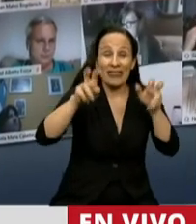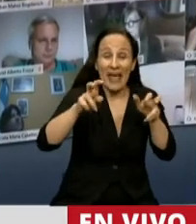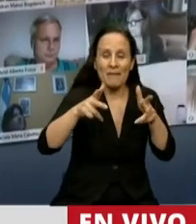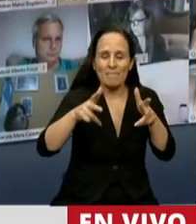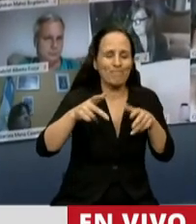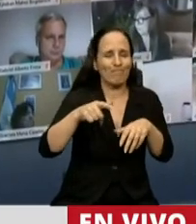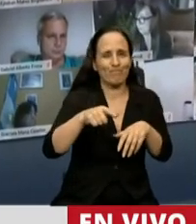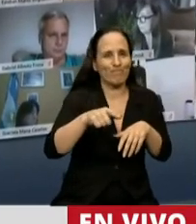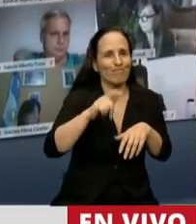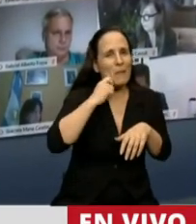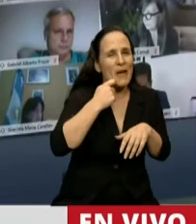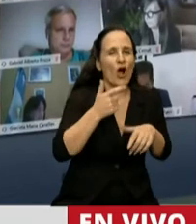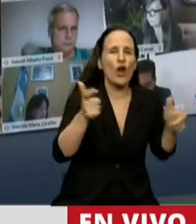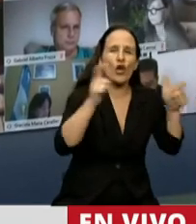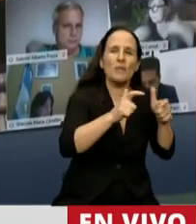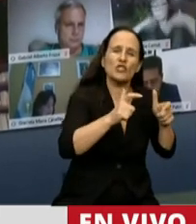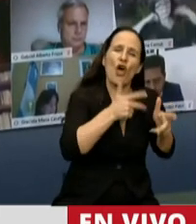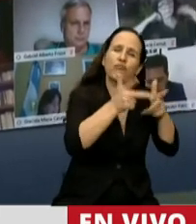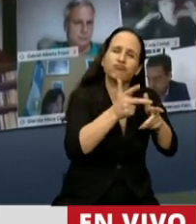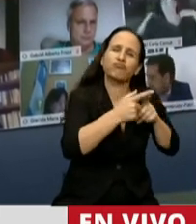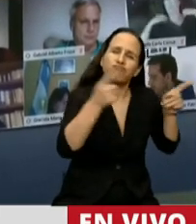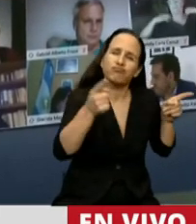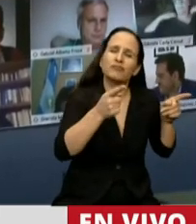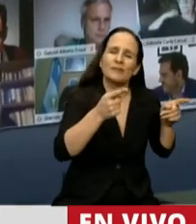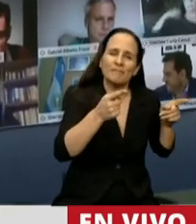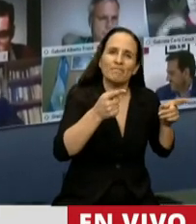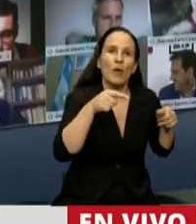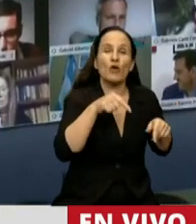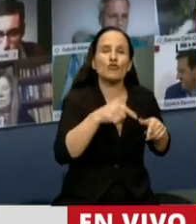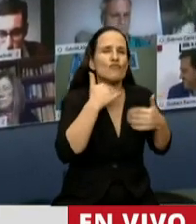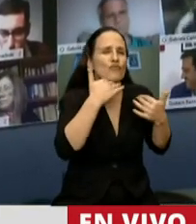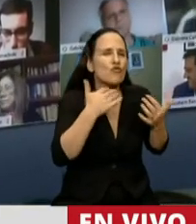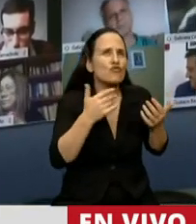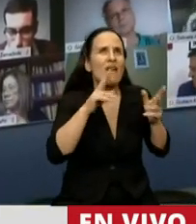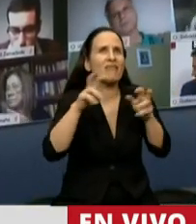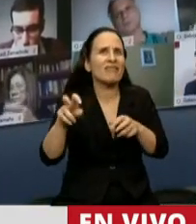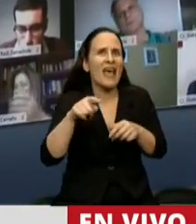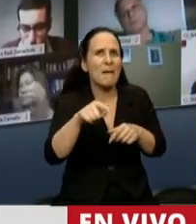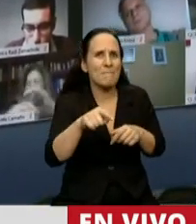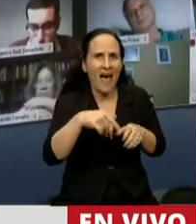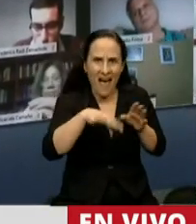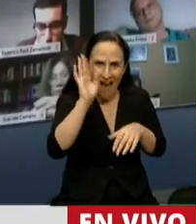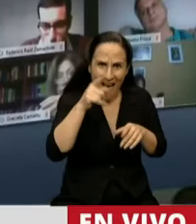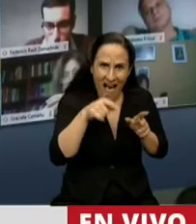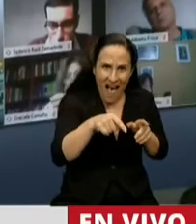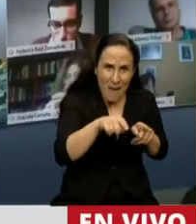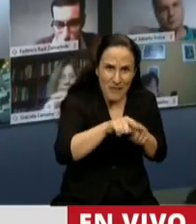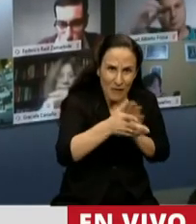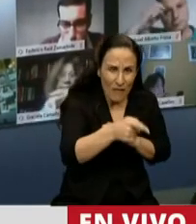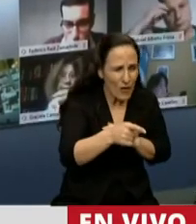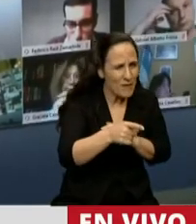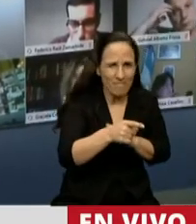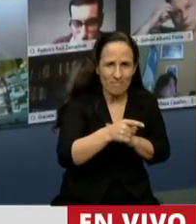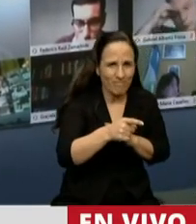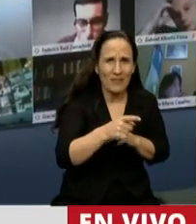las comisiones, una exposición distinta, porque yo no tengo presente si hay otra política de Estado como esta. Llevo